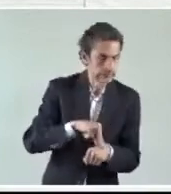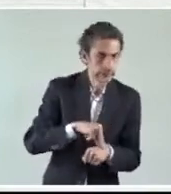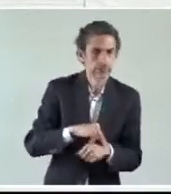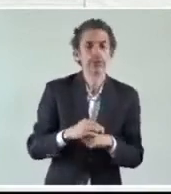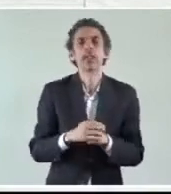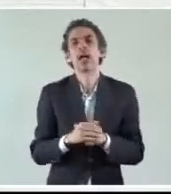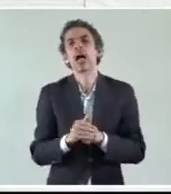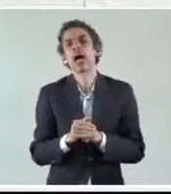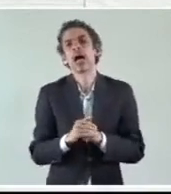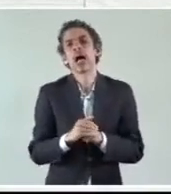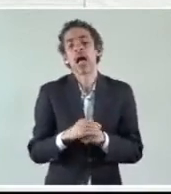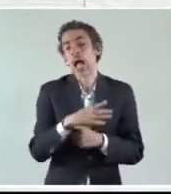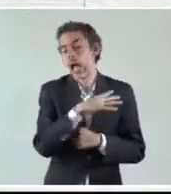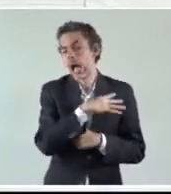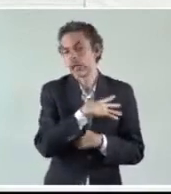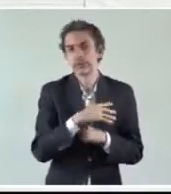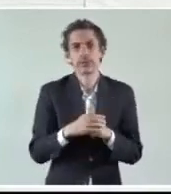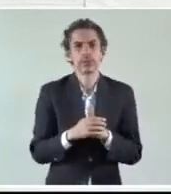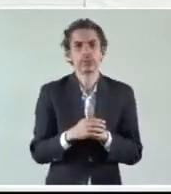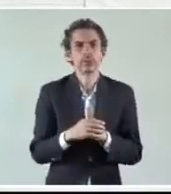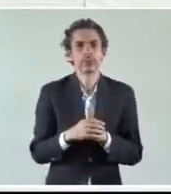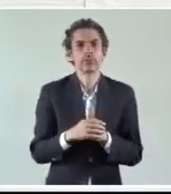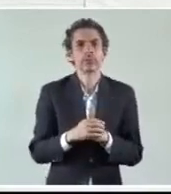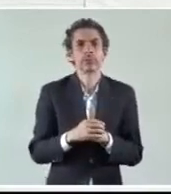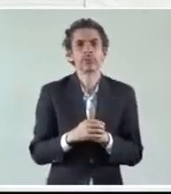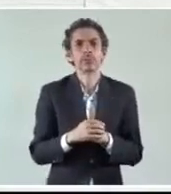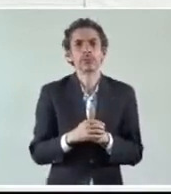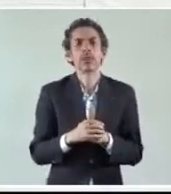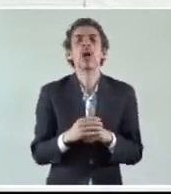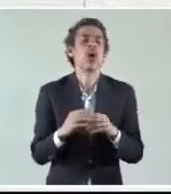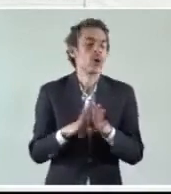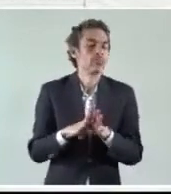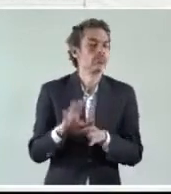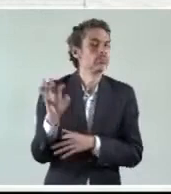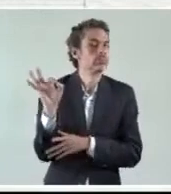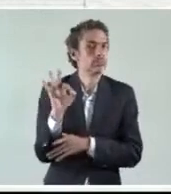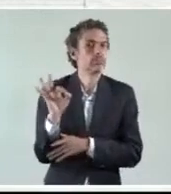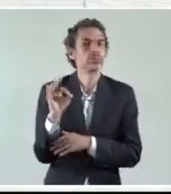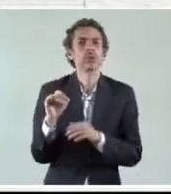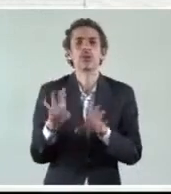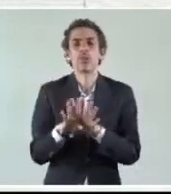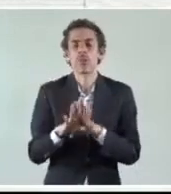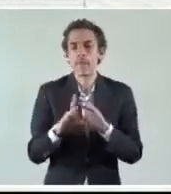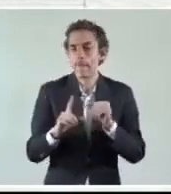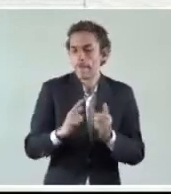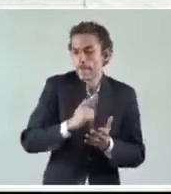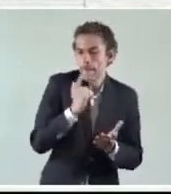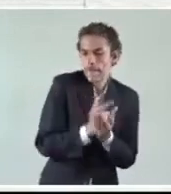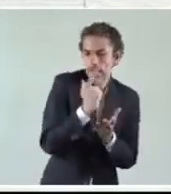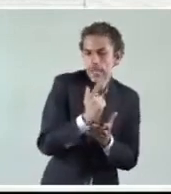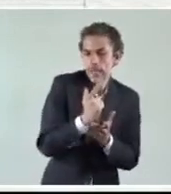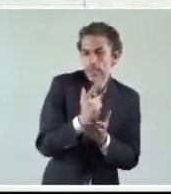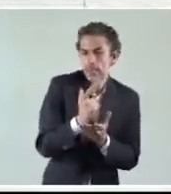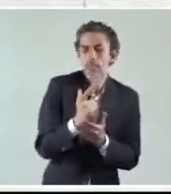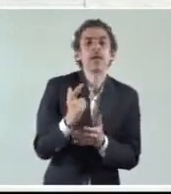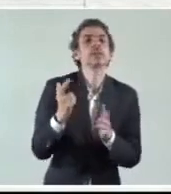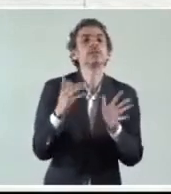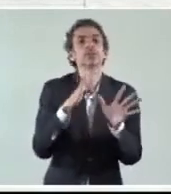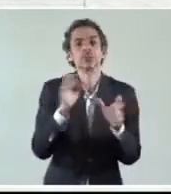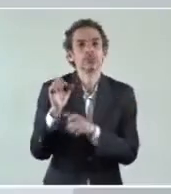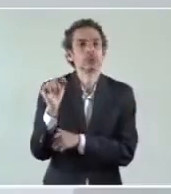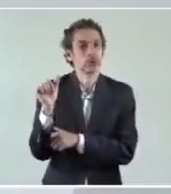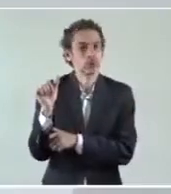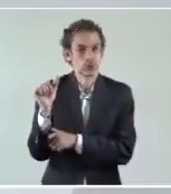ustedes saben, que están trabajando o en caso de algún problema mayor, en 911 para poderlos